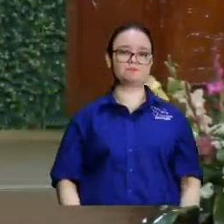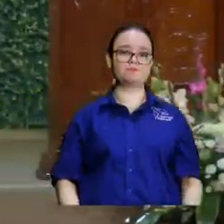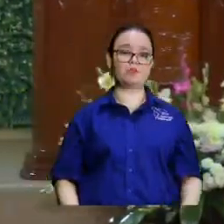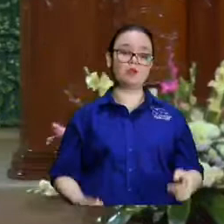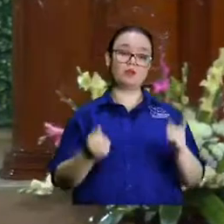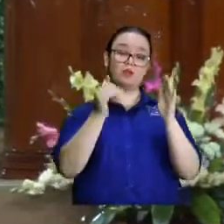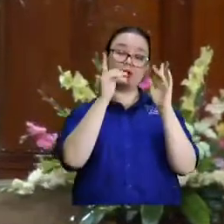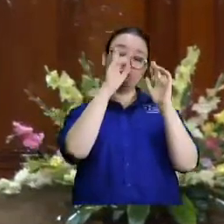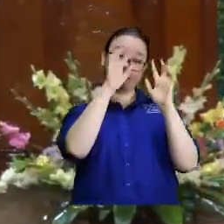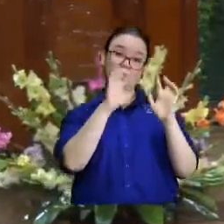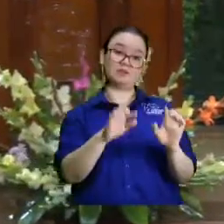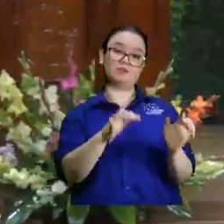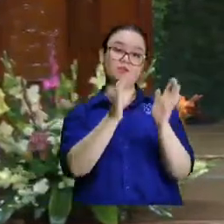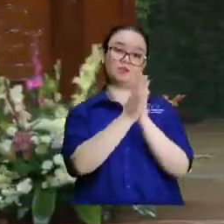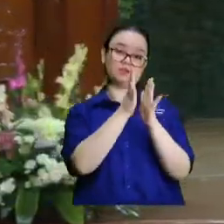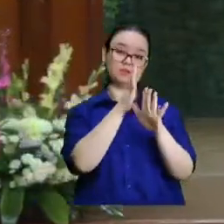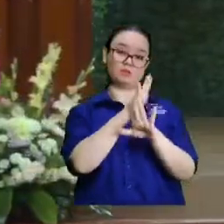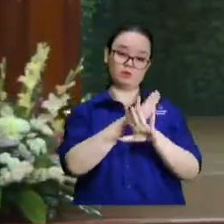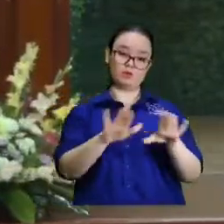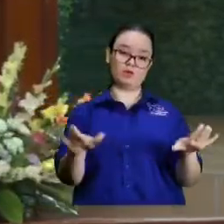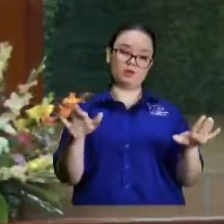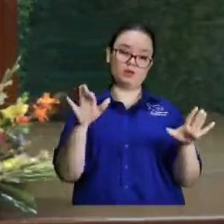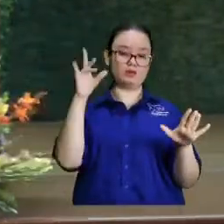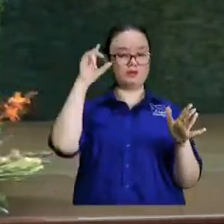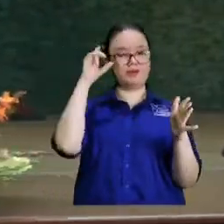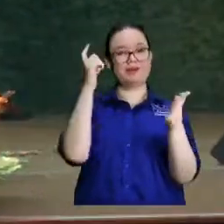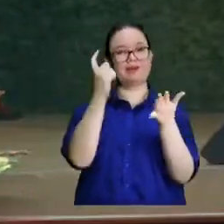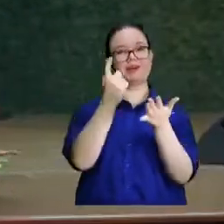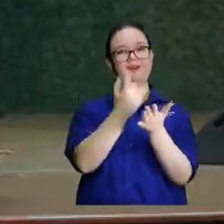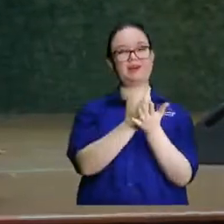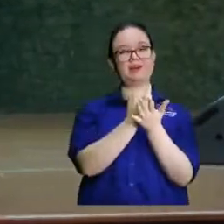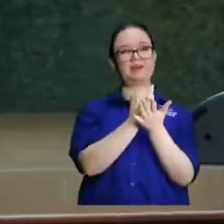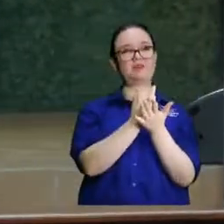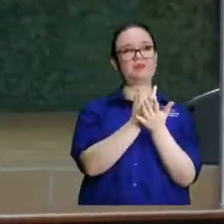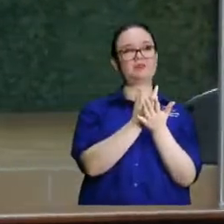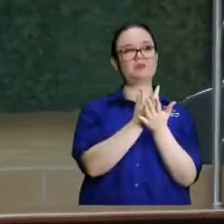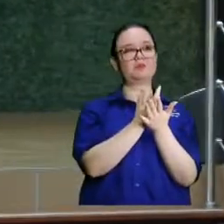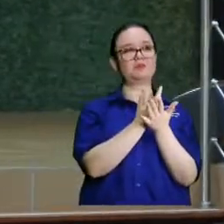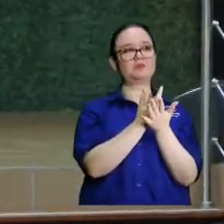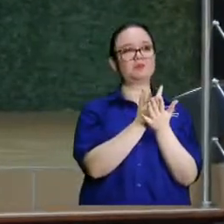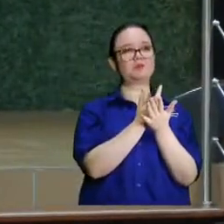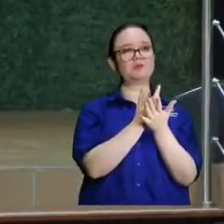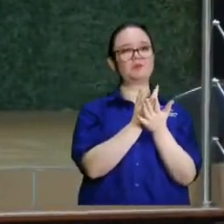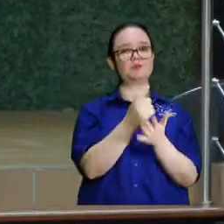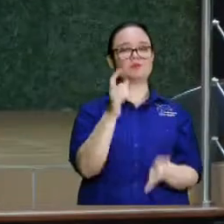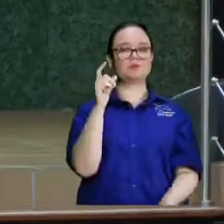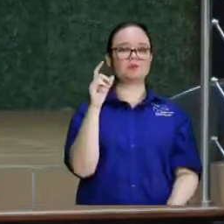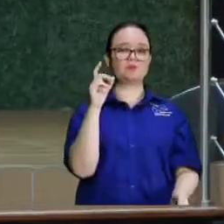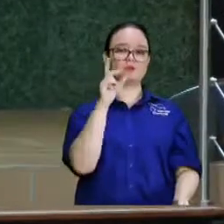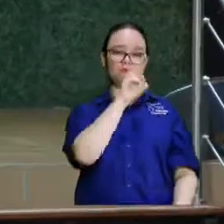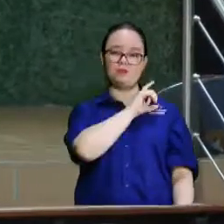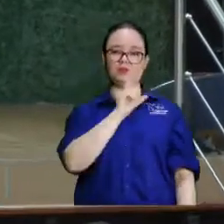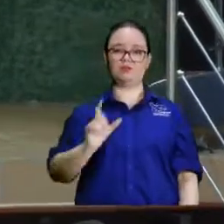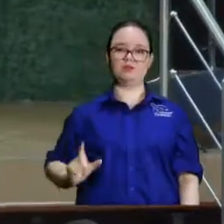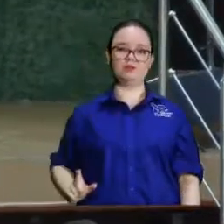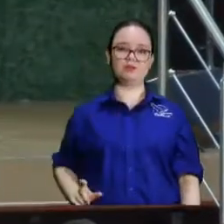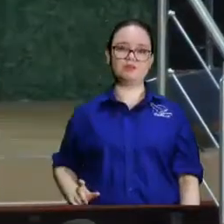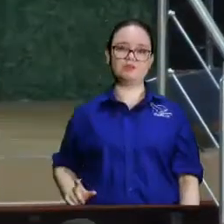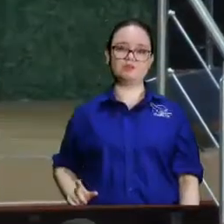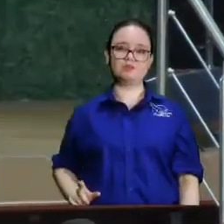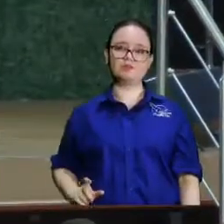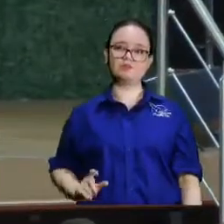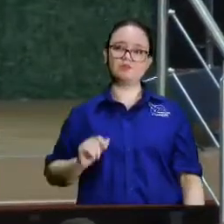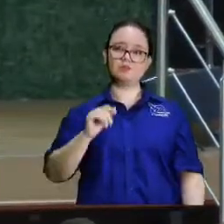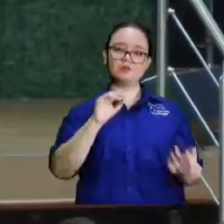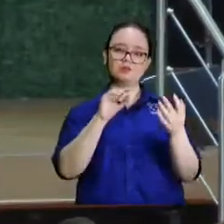en Cristo resistirán primero. Esos murieron en Cristo. No murieron cristianos. Murieron en Cristo. Esos son otros 20 pesos que tendría que